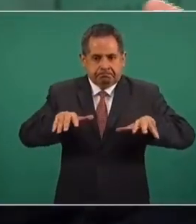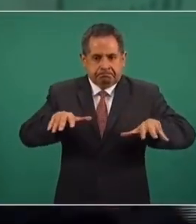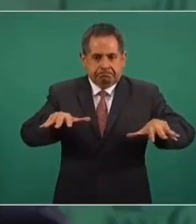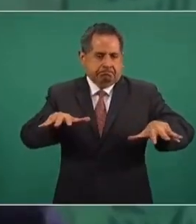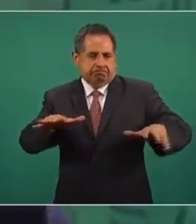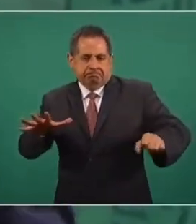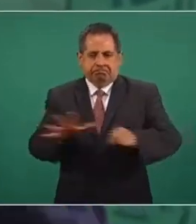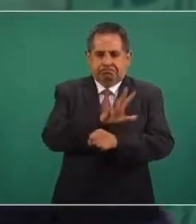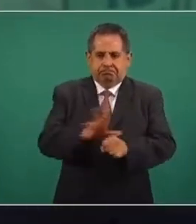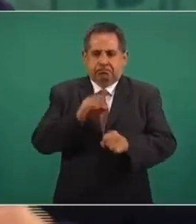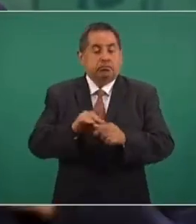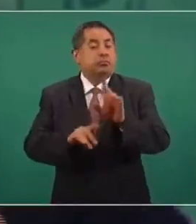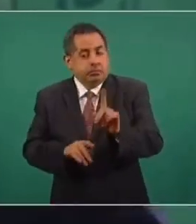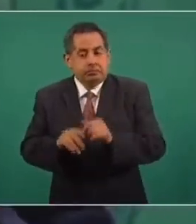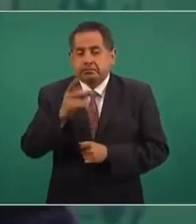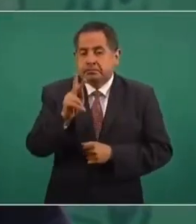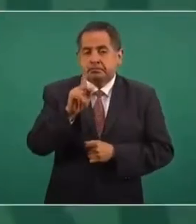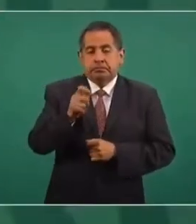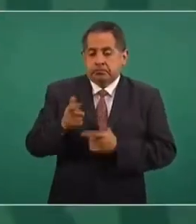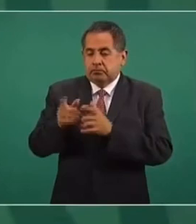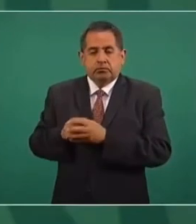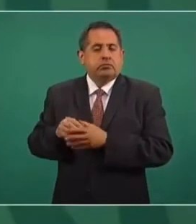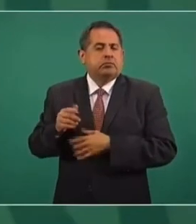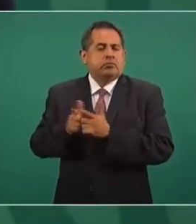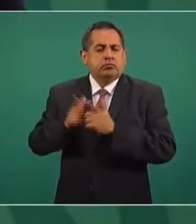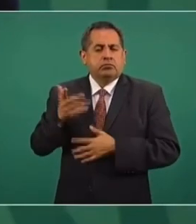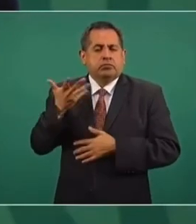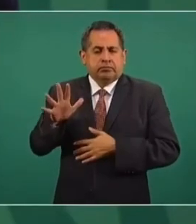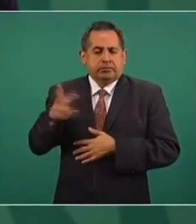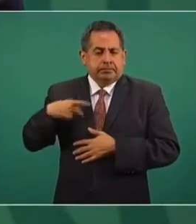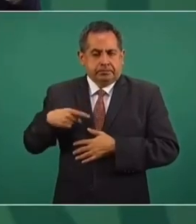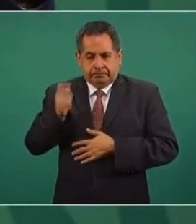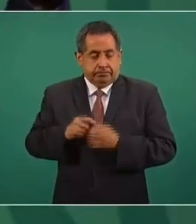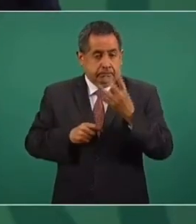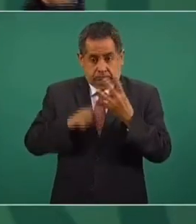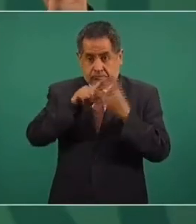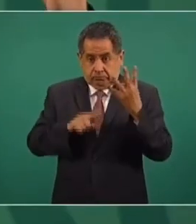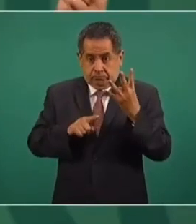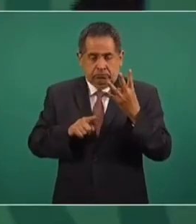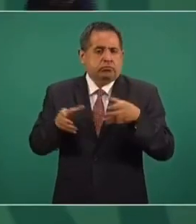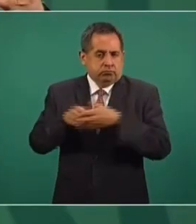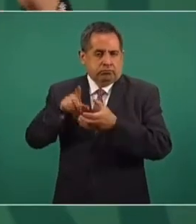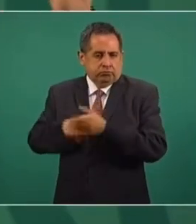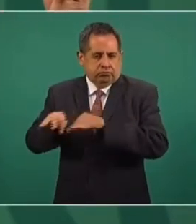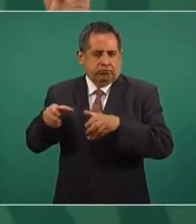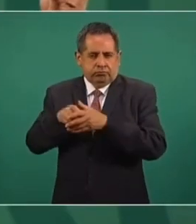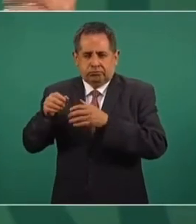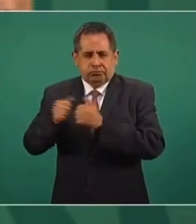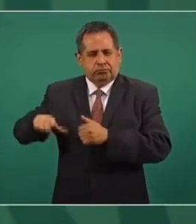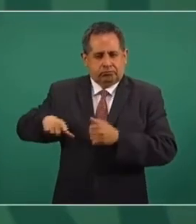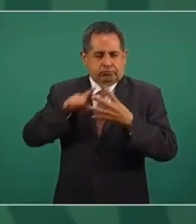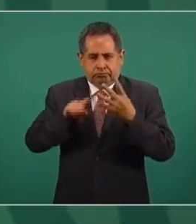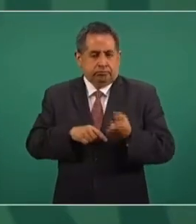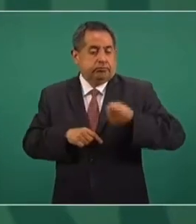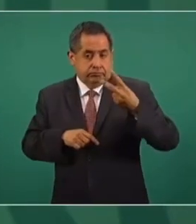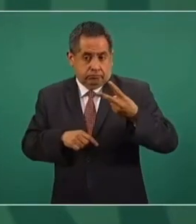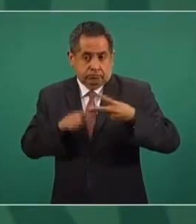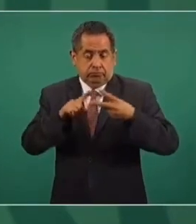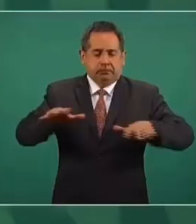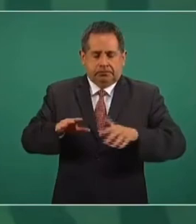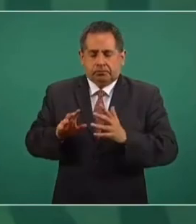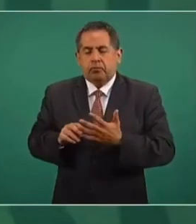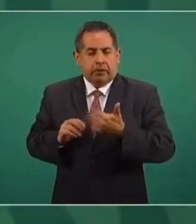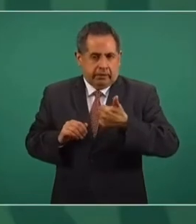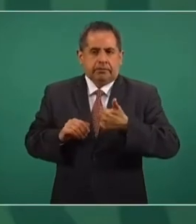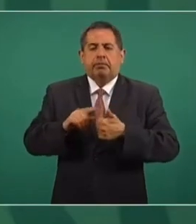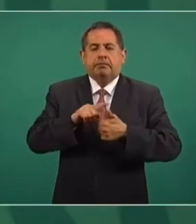vacunar a todos. Ah, pero son brigadas de 10, 4 son servidores de la nación o promotores. 2 es personal